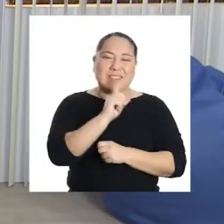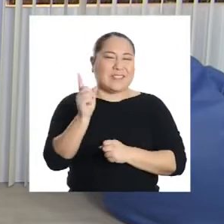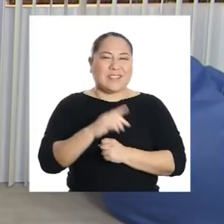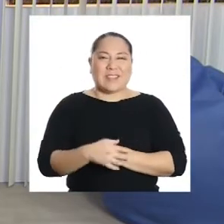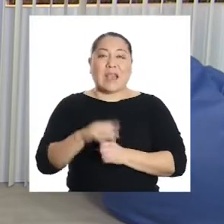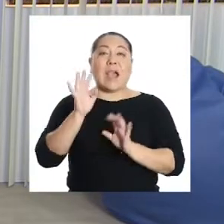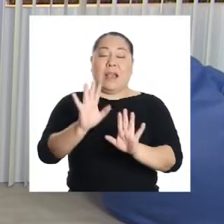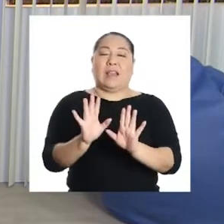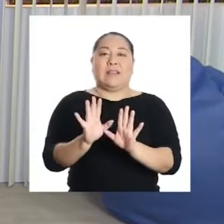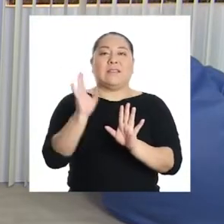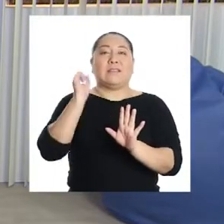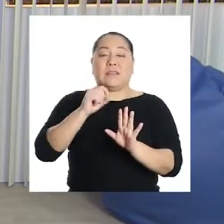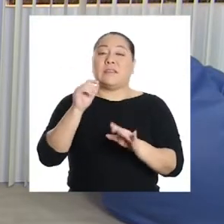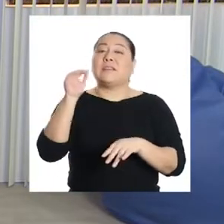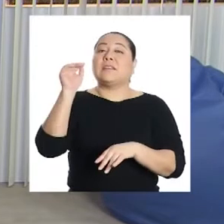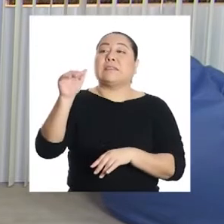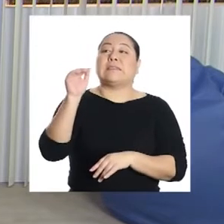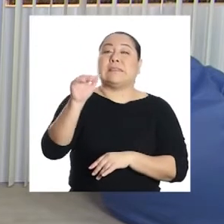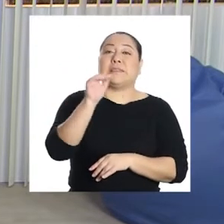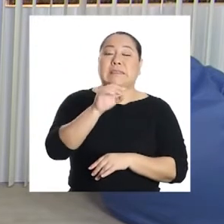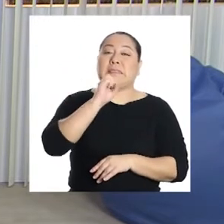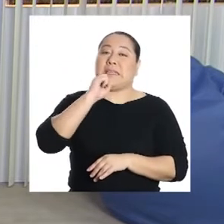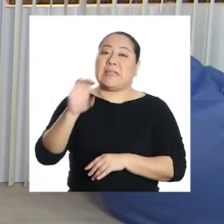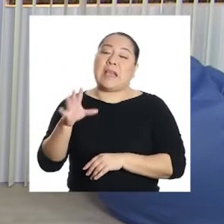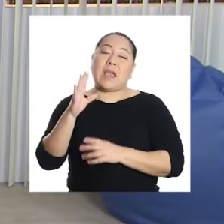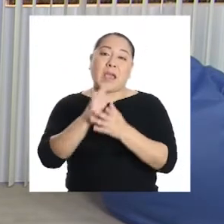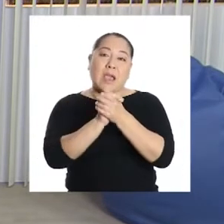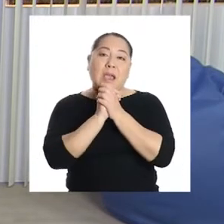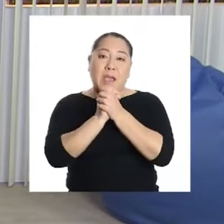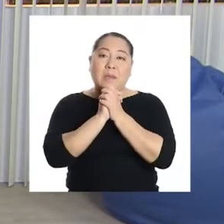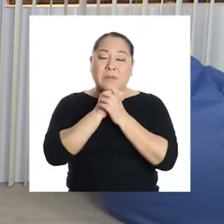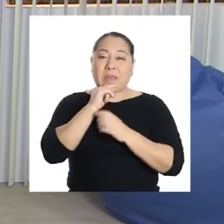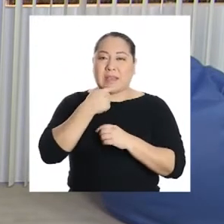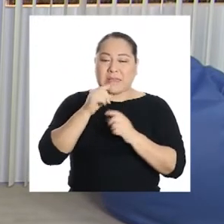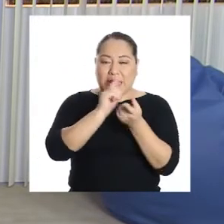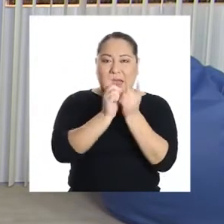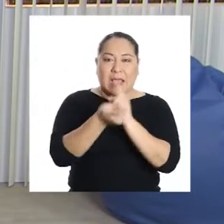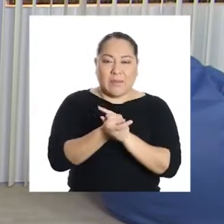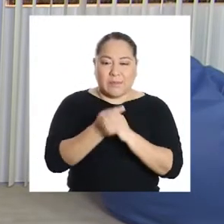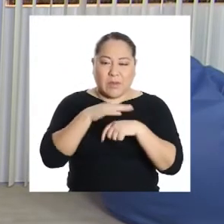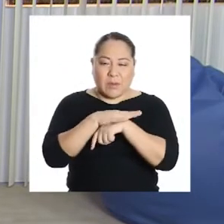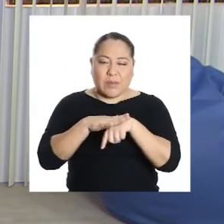no. Eso sí, les avisaré a mis amigas sobre el cambio de plan.